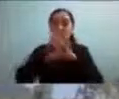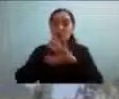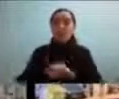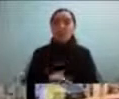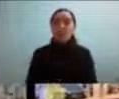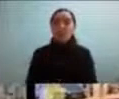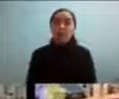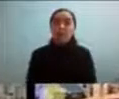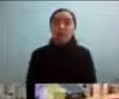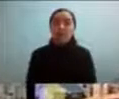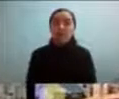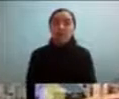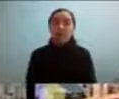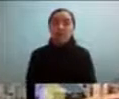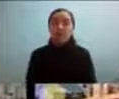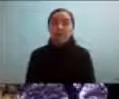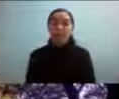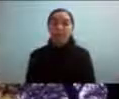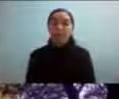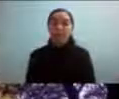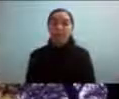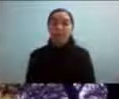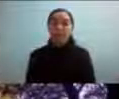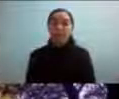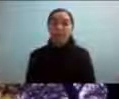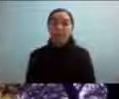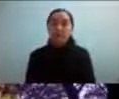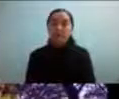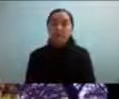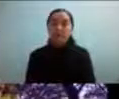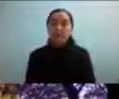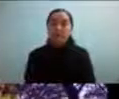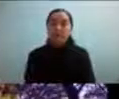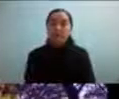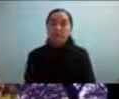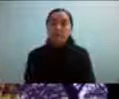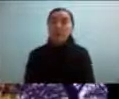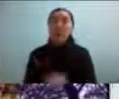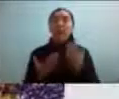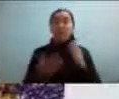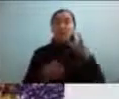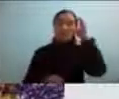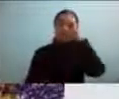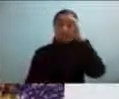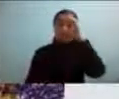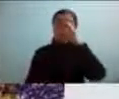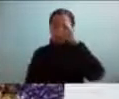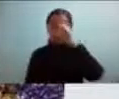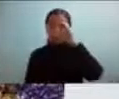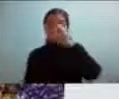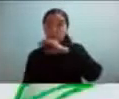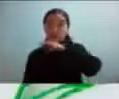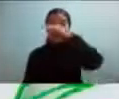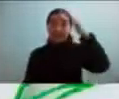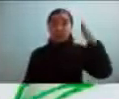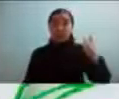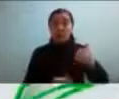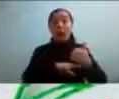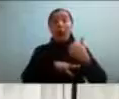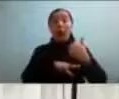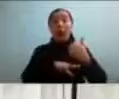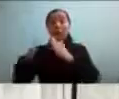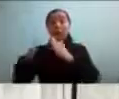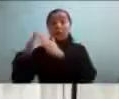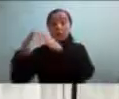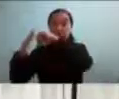la última actividad que tuvimos fue un paseo al cerro antes del del confinamiento